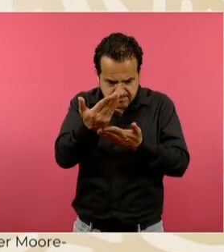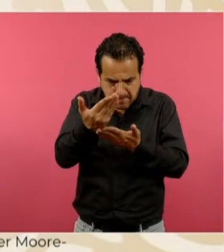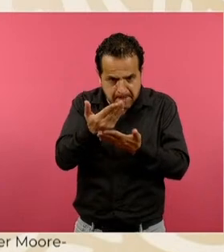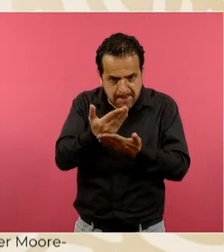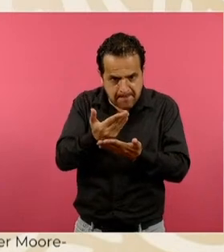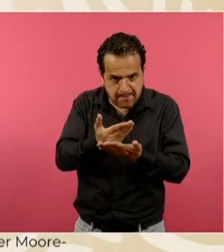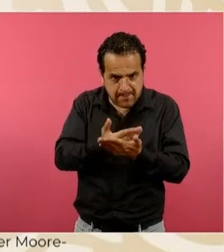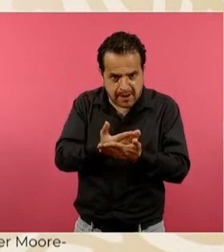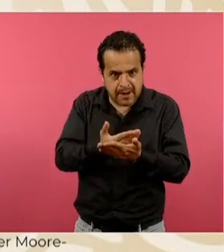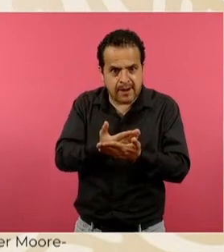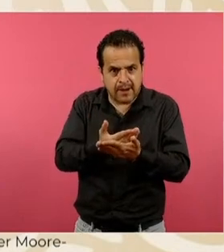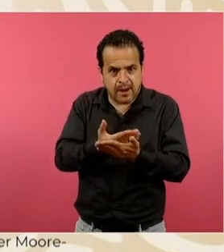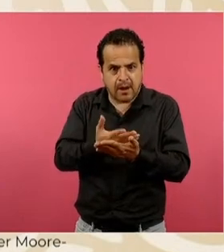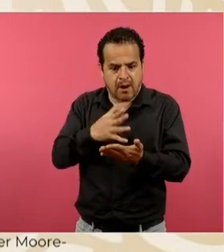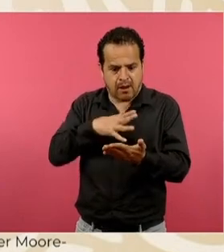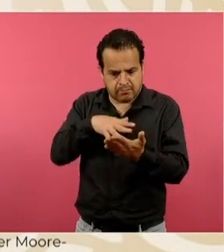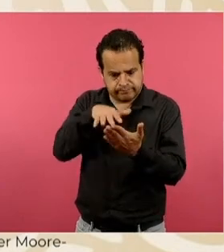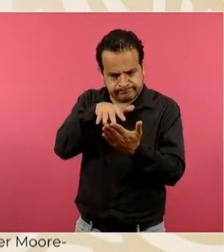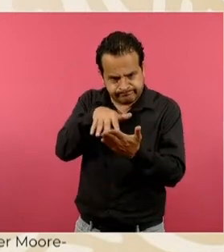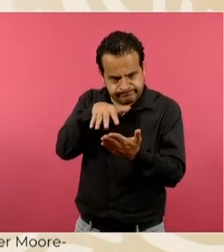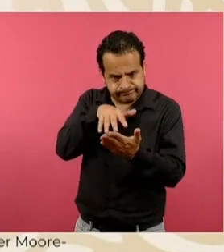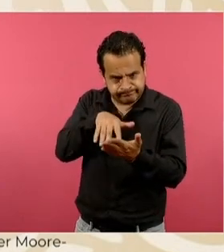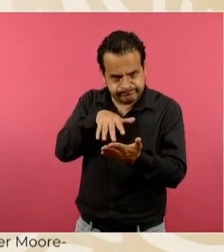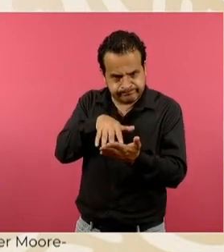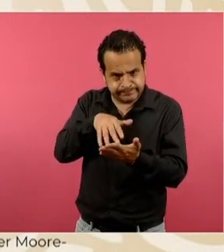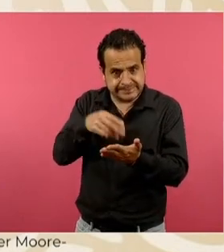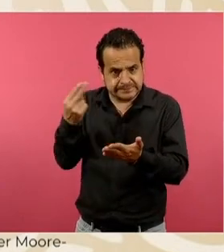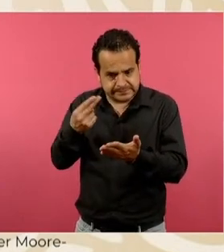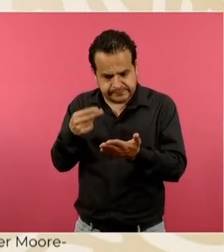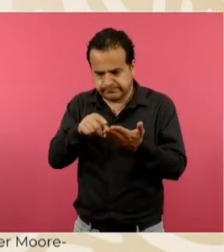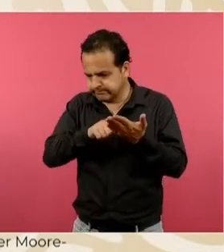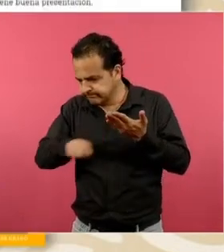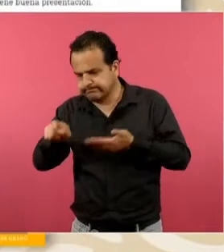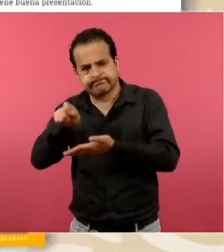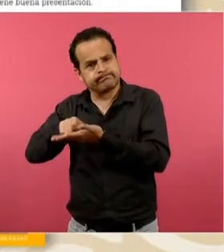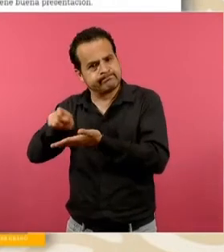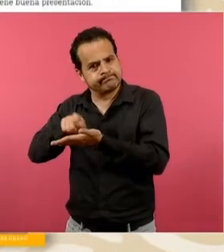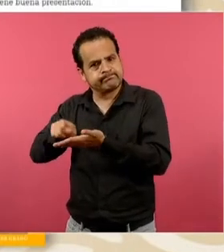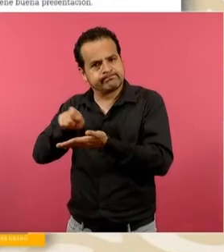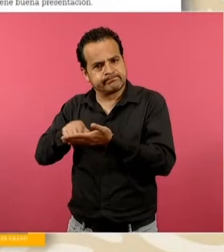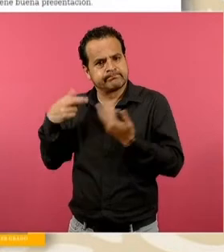resumen. La que sigue, por favor. En el quinto momento,